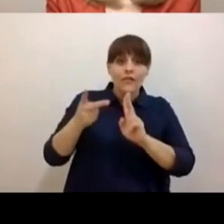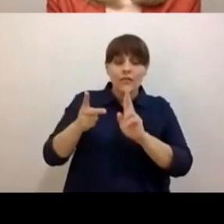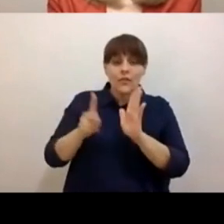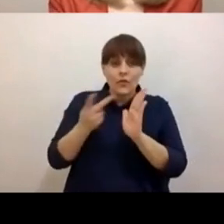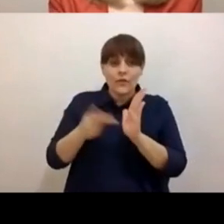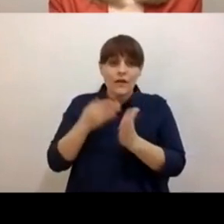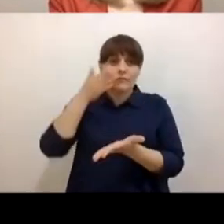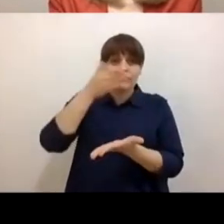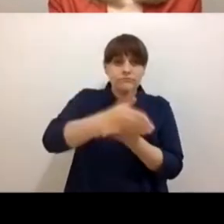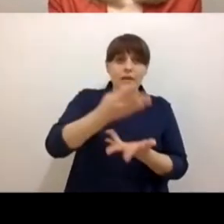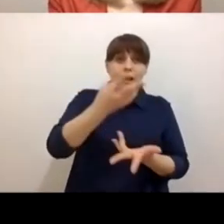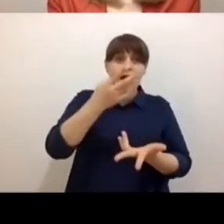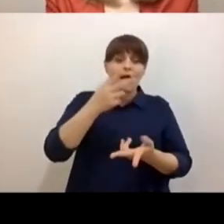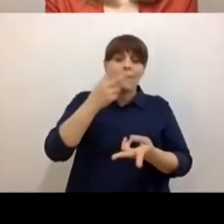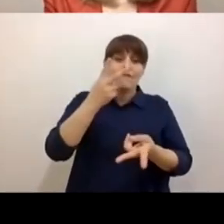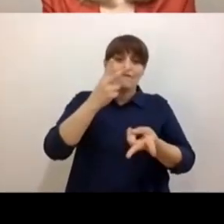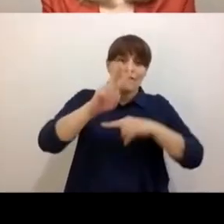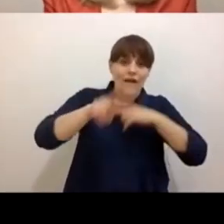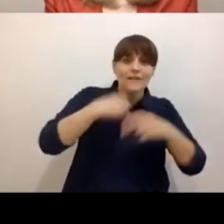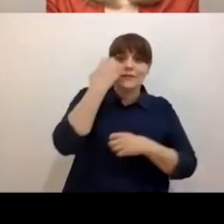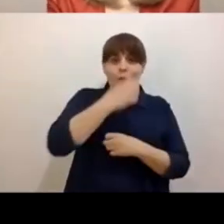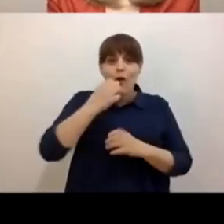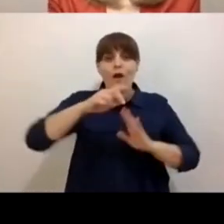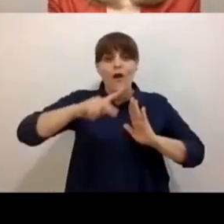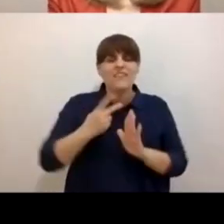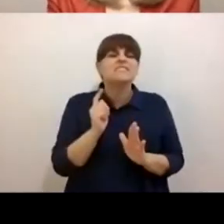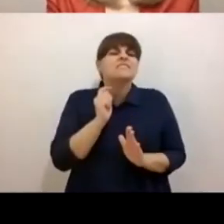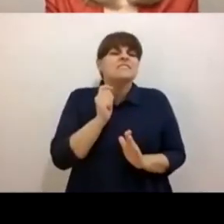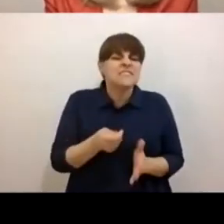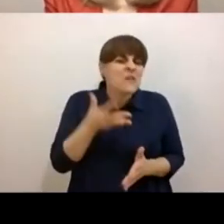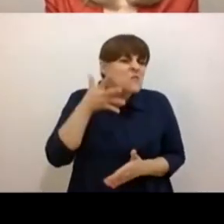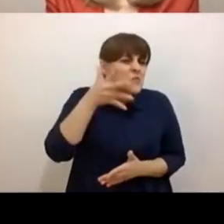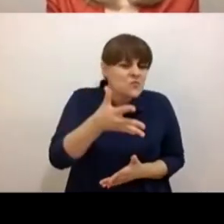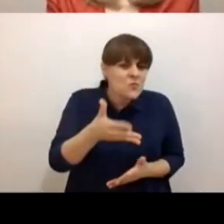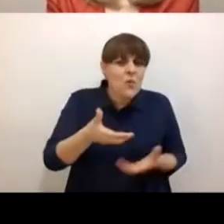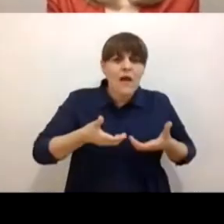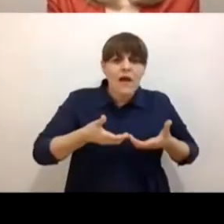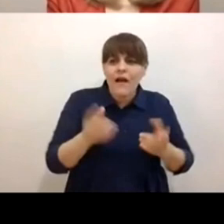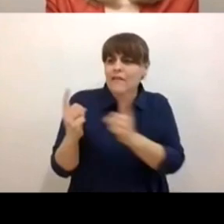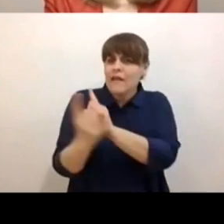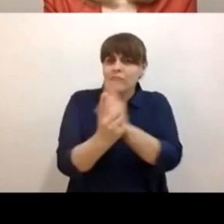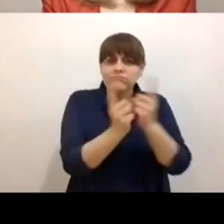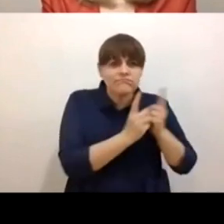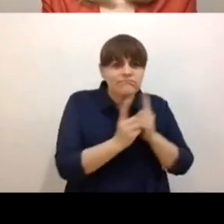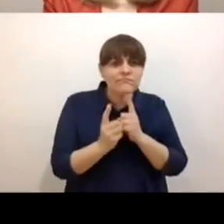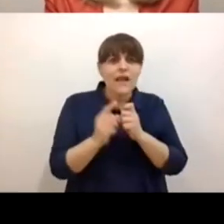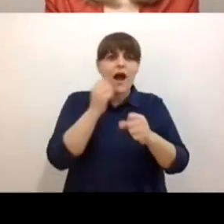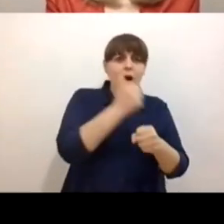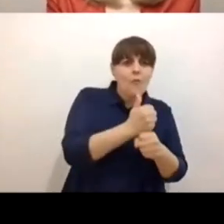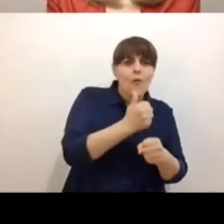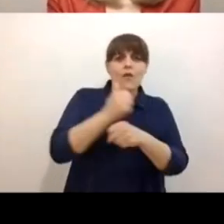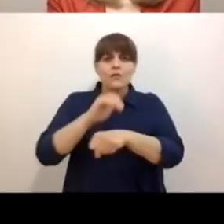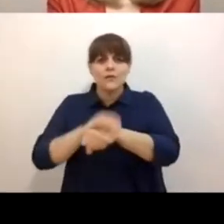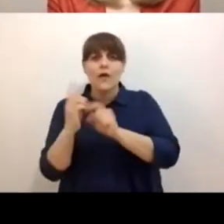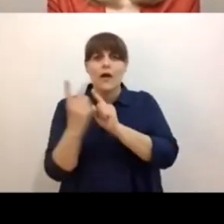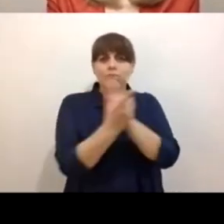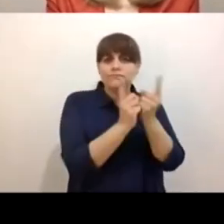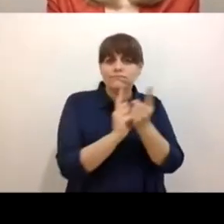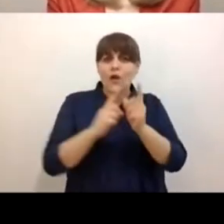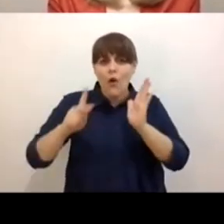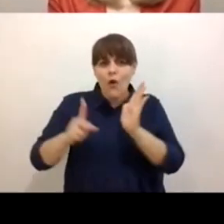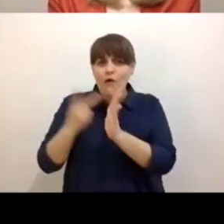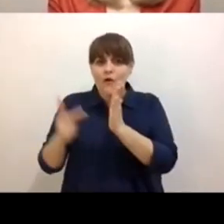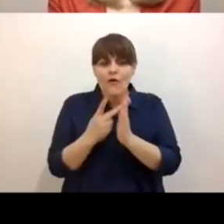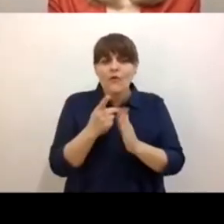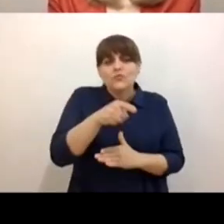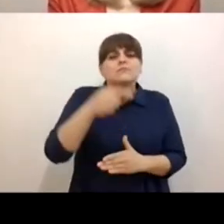calle? ¿Cómo será encontrarse con los amigos, con los abuelos? Y así el niño se va descubriendo como sujetos